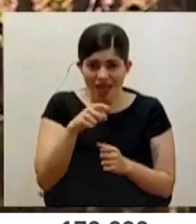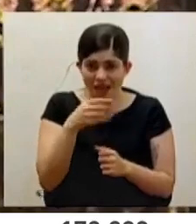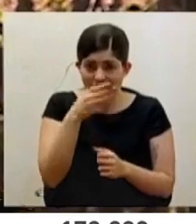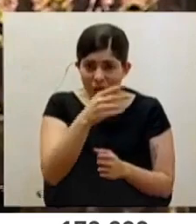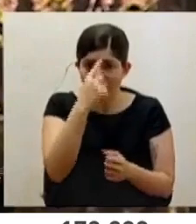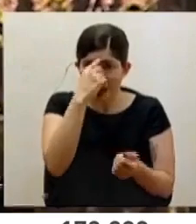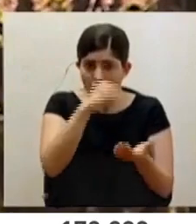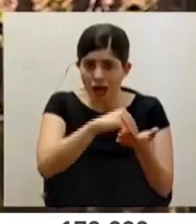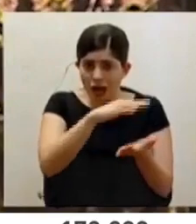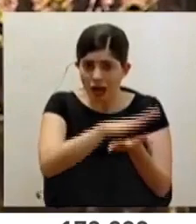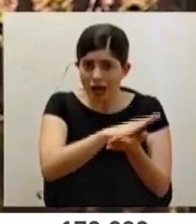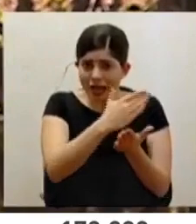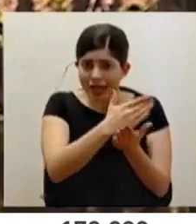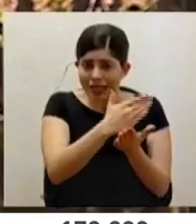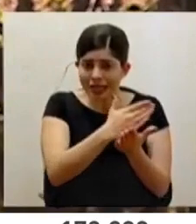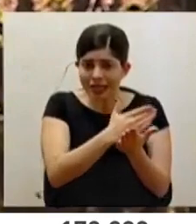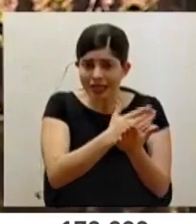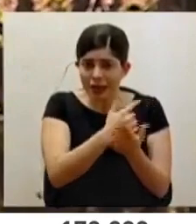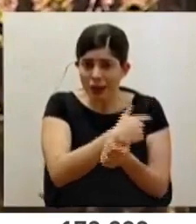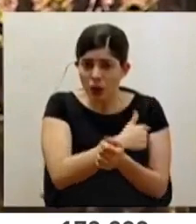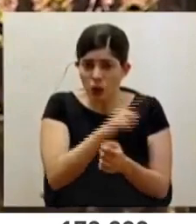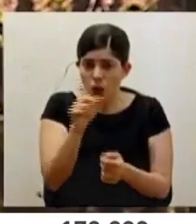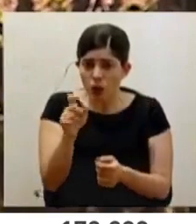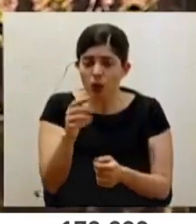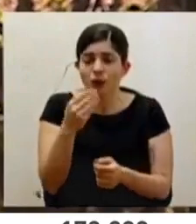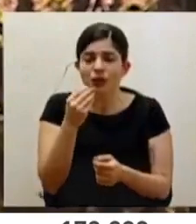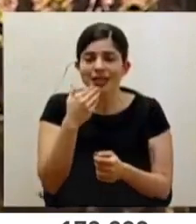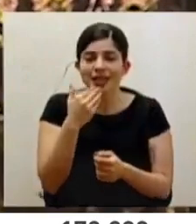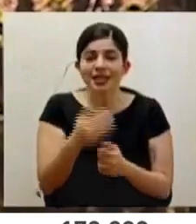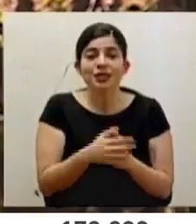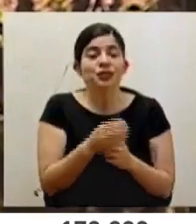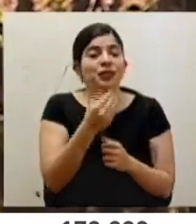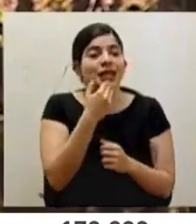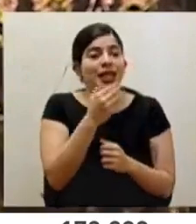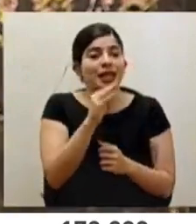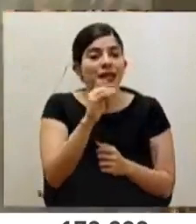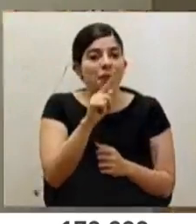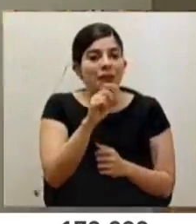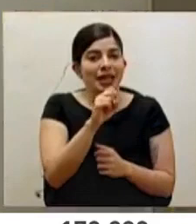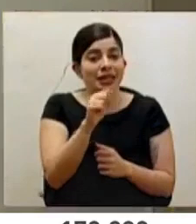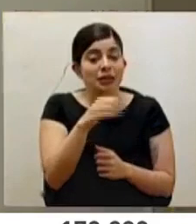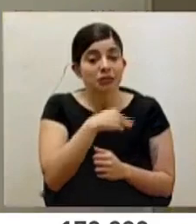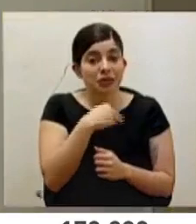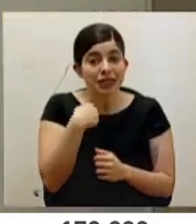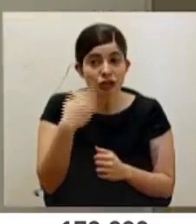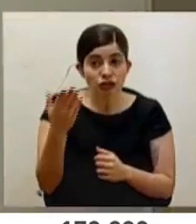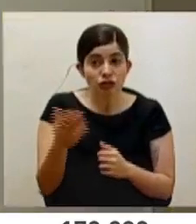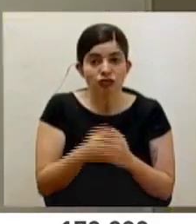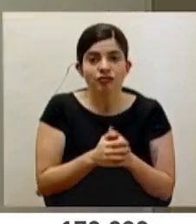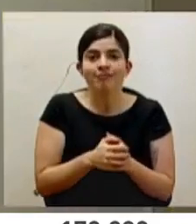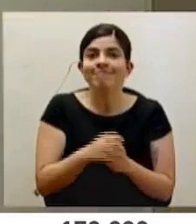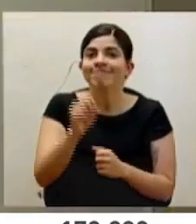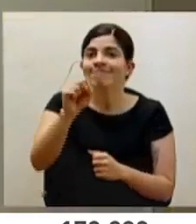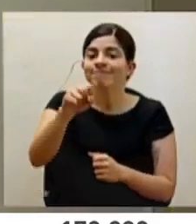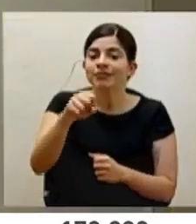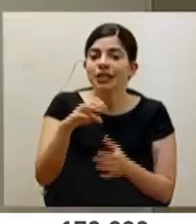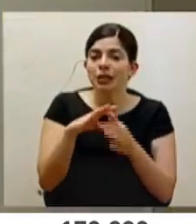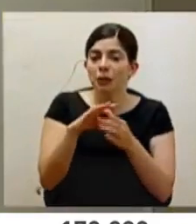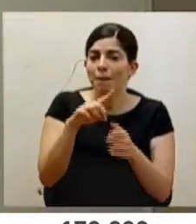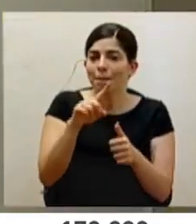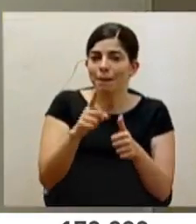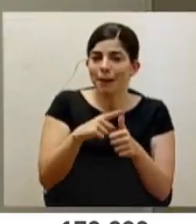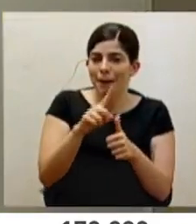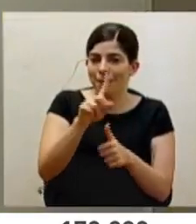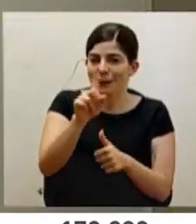inscribirse en el listado de la vacuna. Muchas gracias. Muchas gracias, Melisa. Ministro. Sí, con respecto a la primera